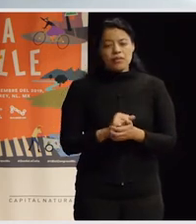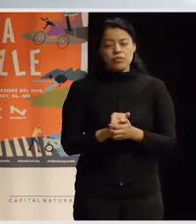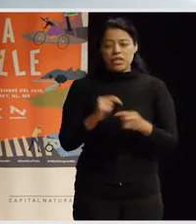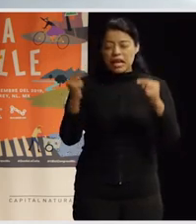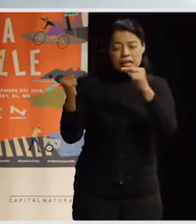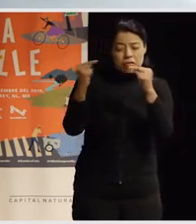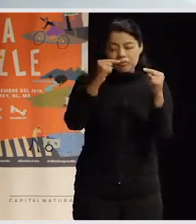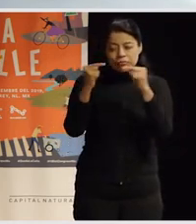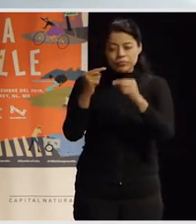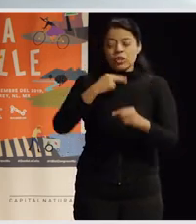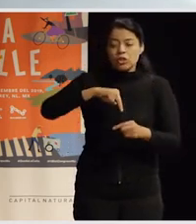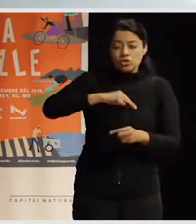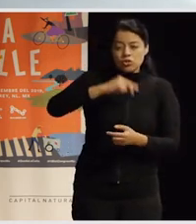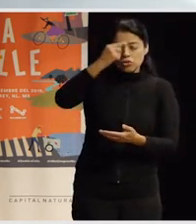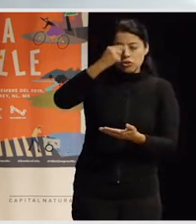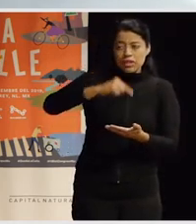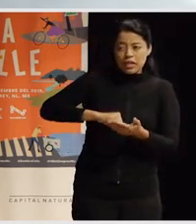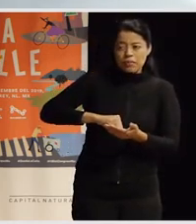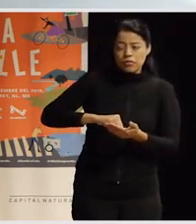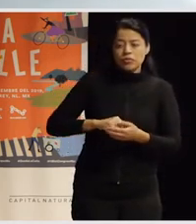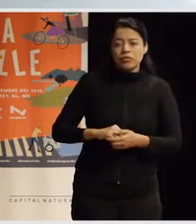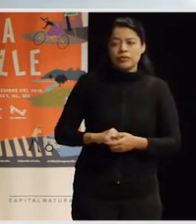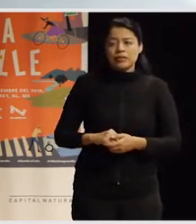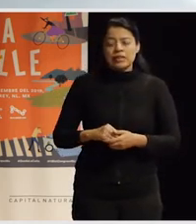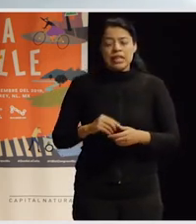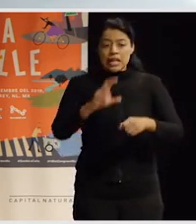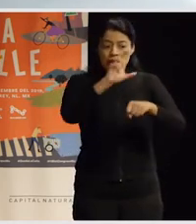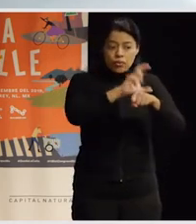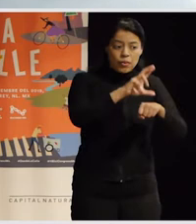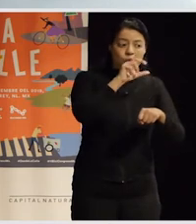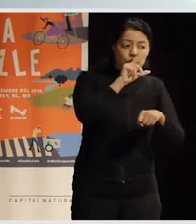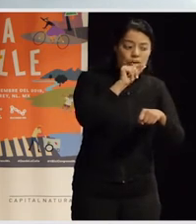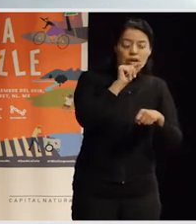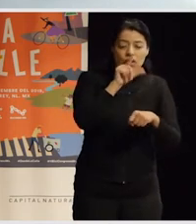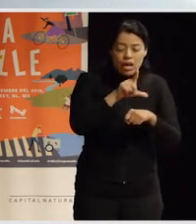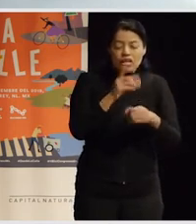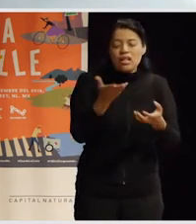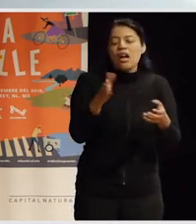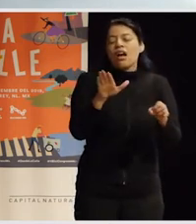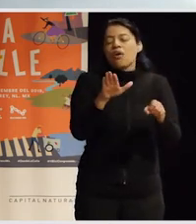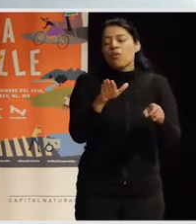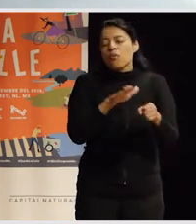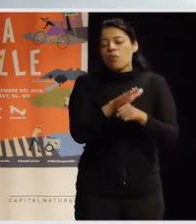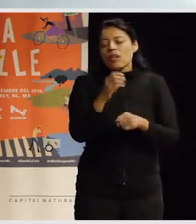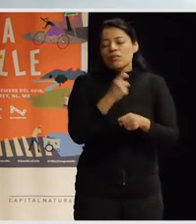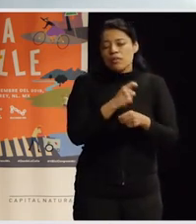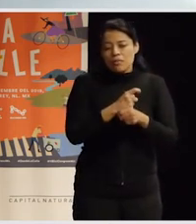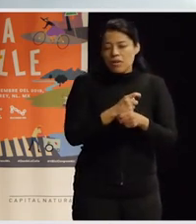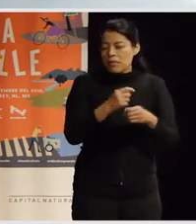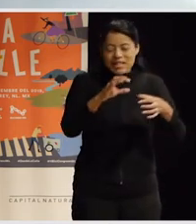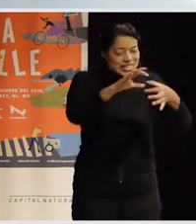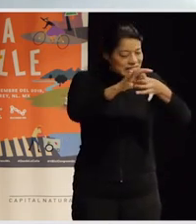Nosotros creemos que independientemente que sea primero si el huevo o la gallina, hay una relación directa, ¿no? Es decir, la forma